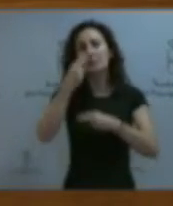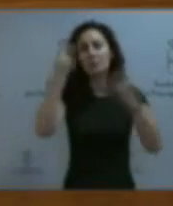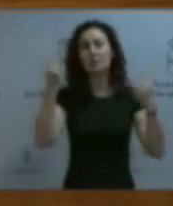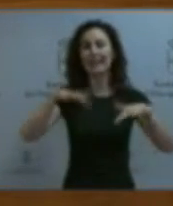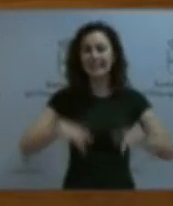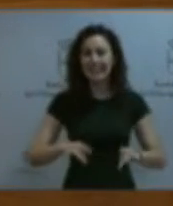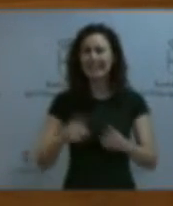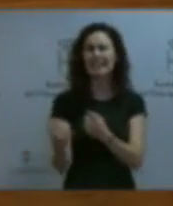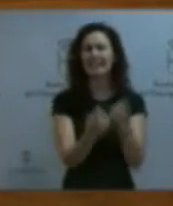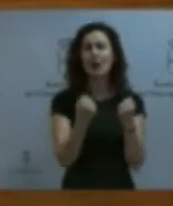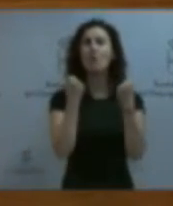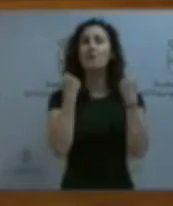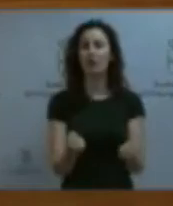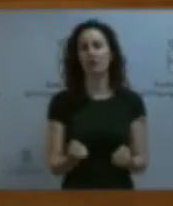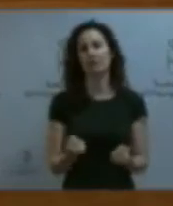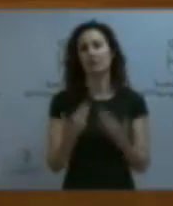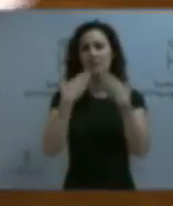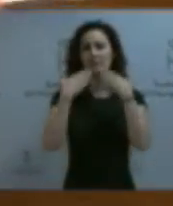que lo necesita como el comer. Gracias.